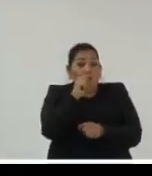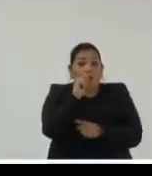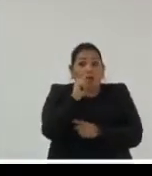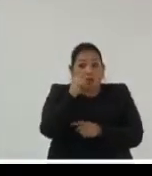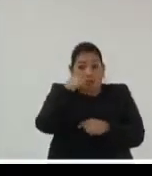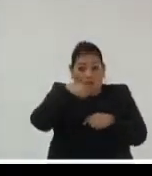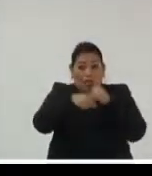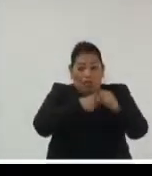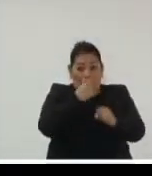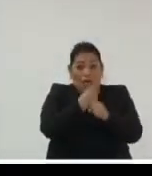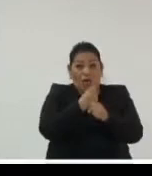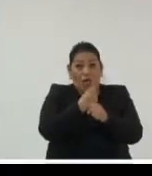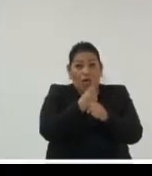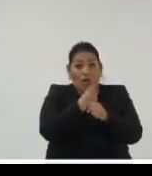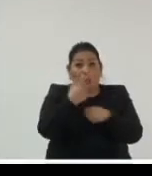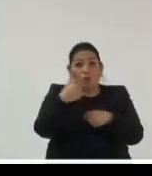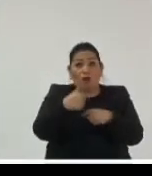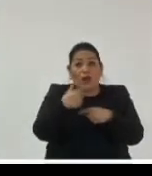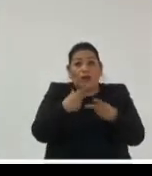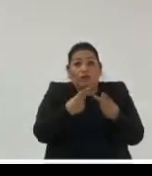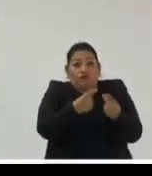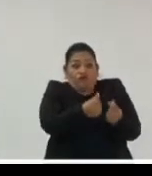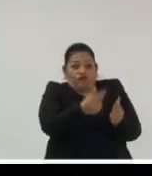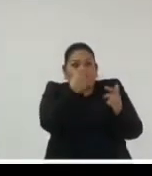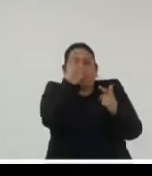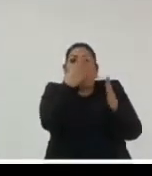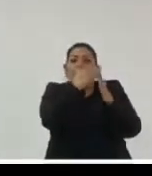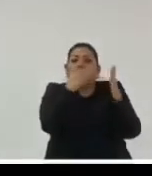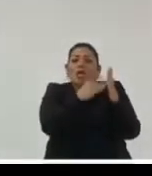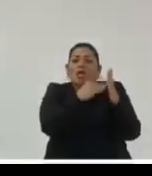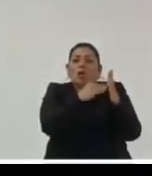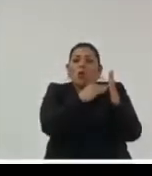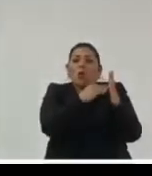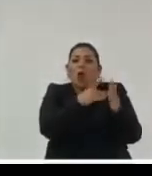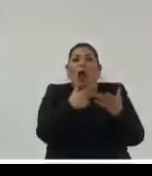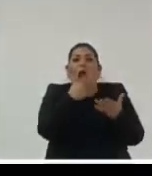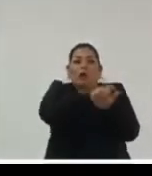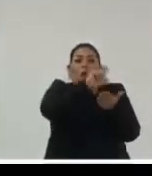minuto los consumidores alrededor del mundo gastan un millón de dólares comprando cosas